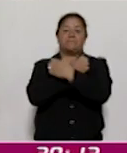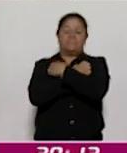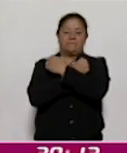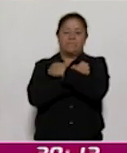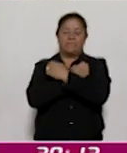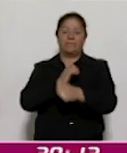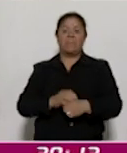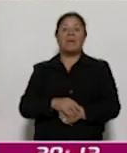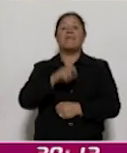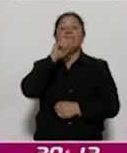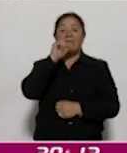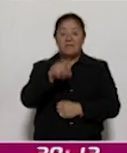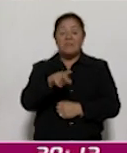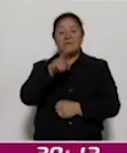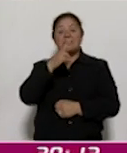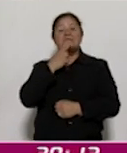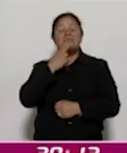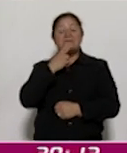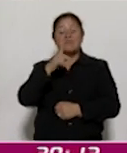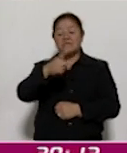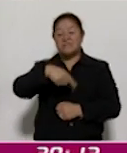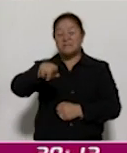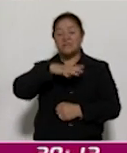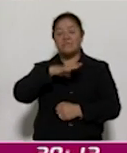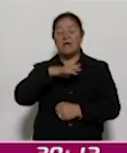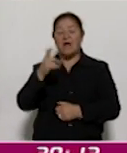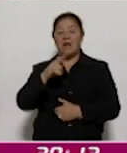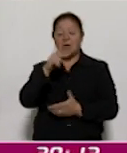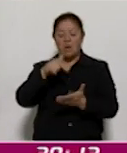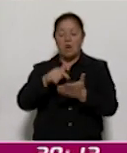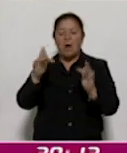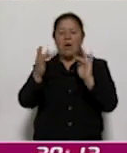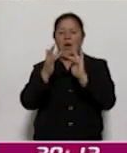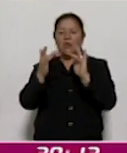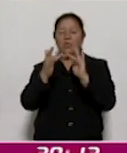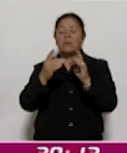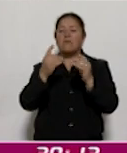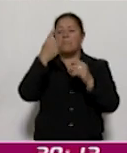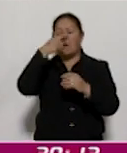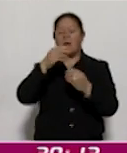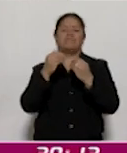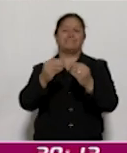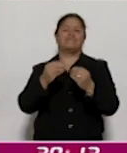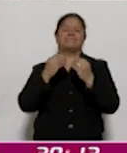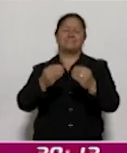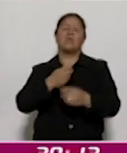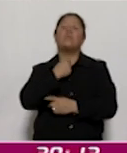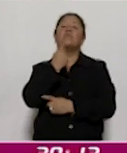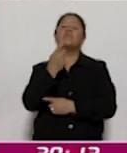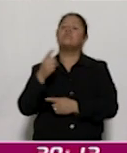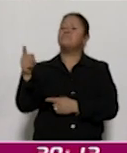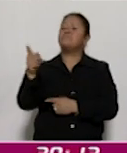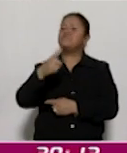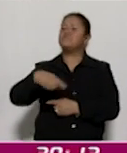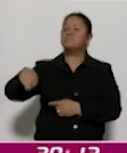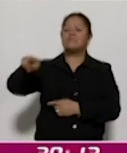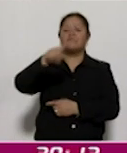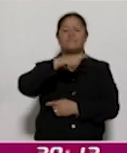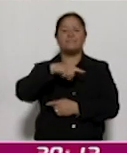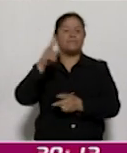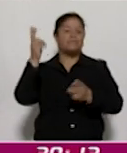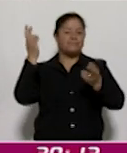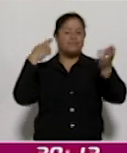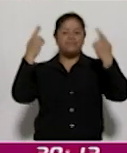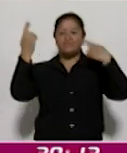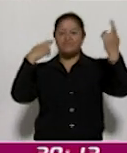también ha servido como punto de encuentro para multiplicidad de voces que no han tenido eco en otros